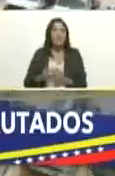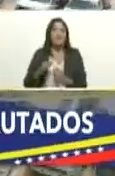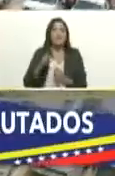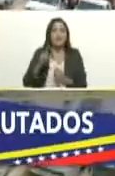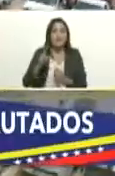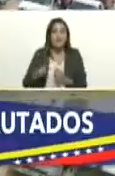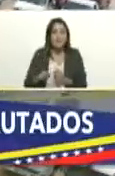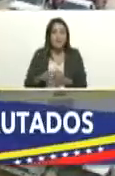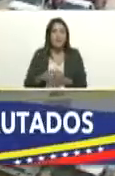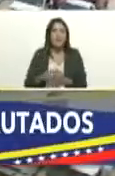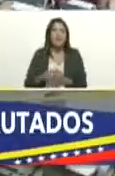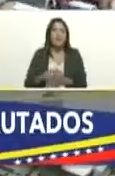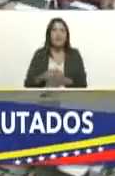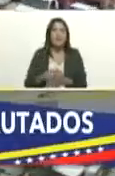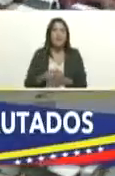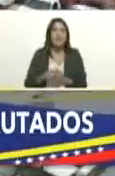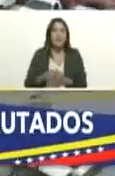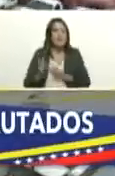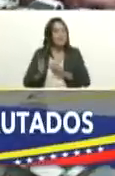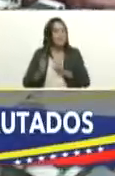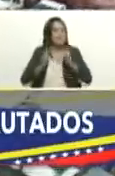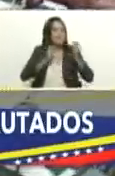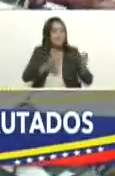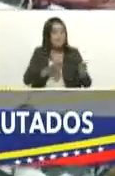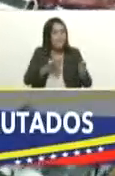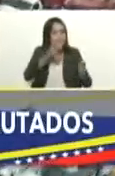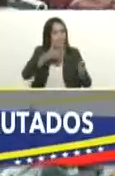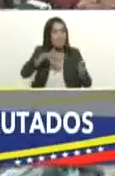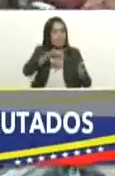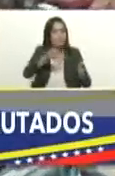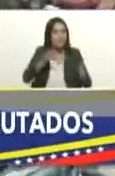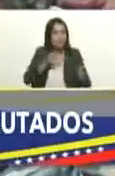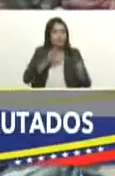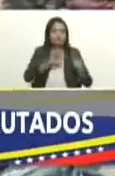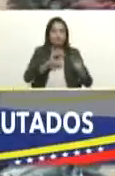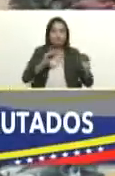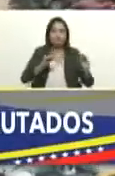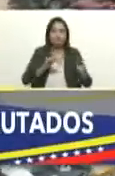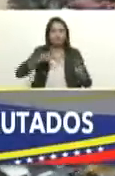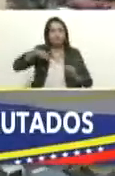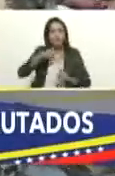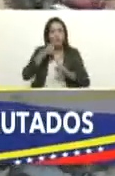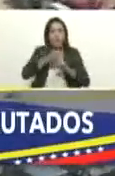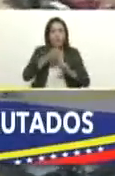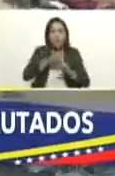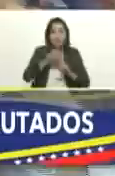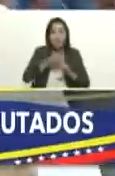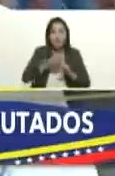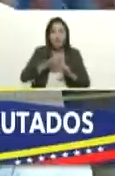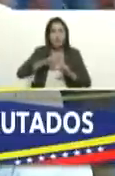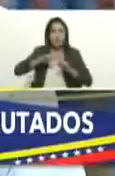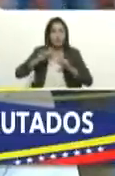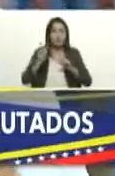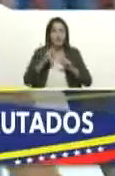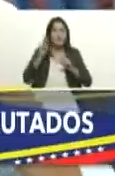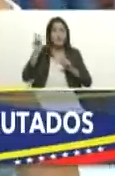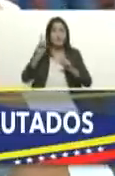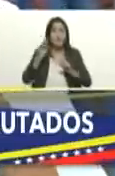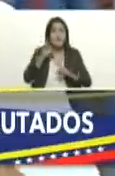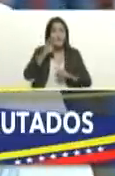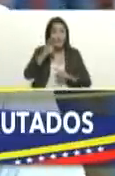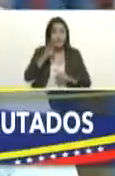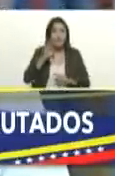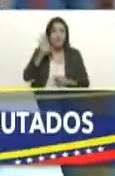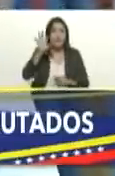el poder popular para que y la convocatoria a todo nuestro pueblo esto es una batalla de todo el pueblo es una batalla por el futuro de la patria